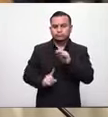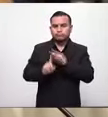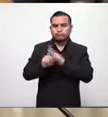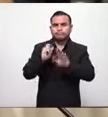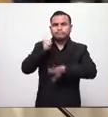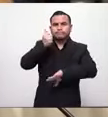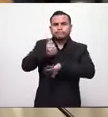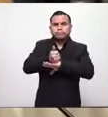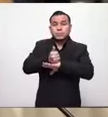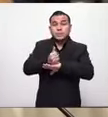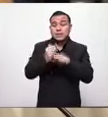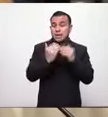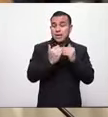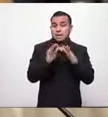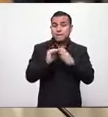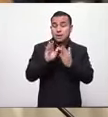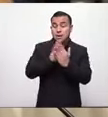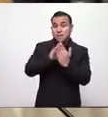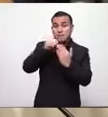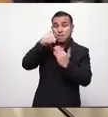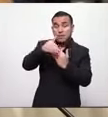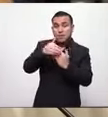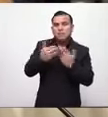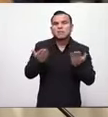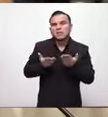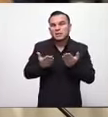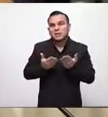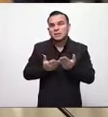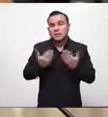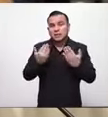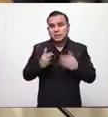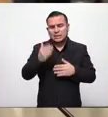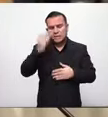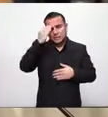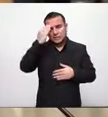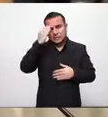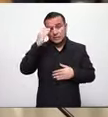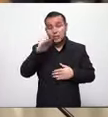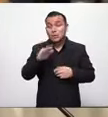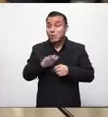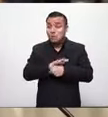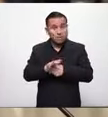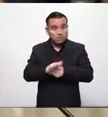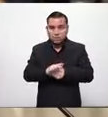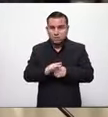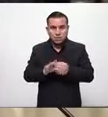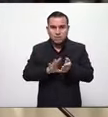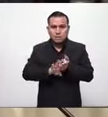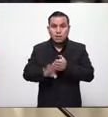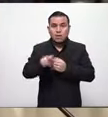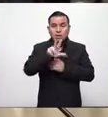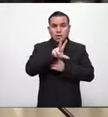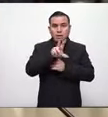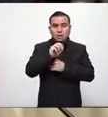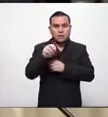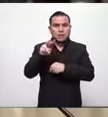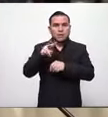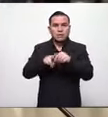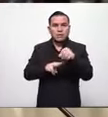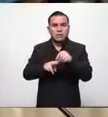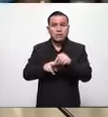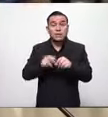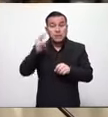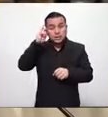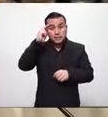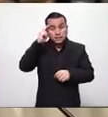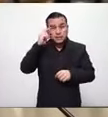diferentes tipos de programas de incentivos que si bien es cierto no llegó a todos porque primero los 300 dólares eran